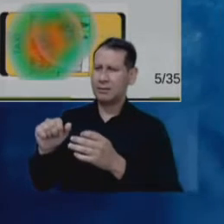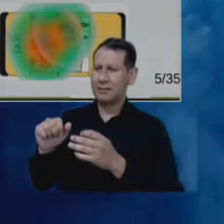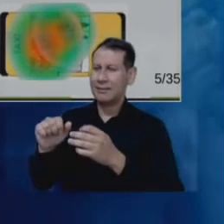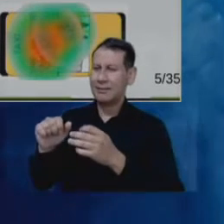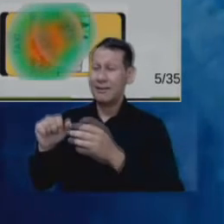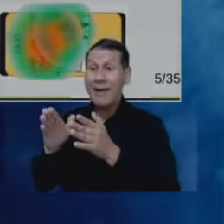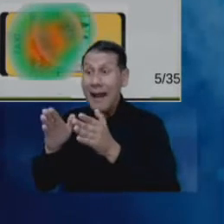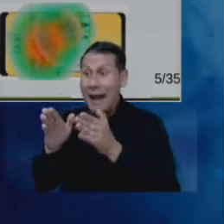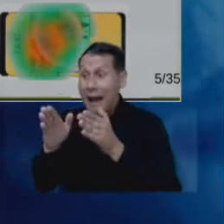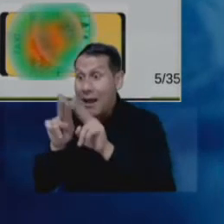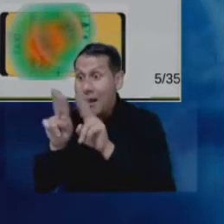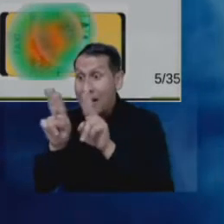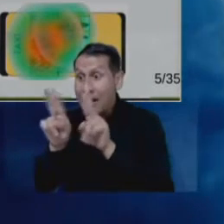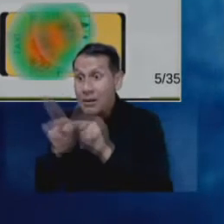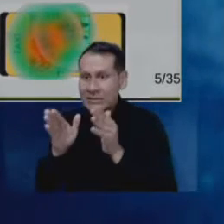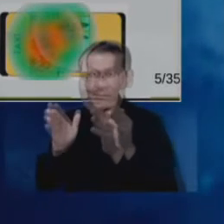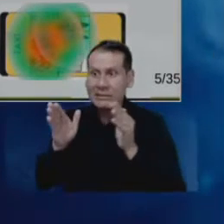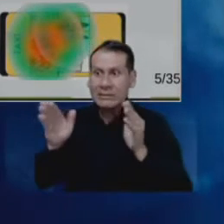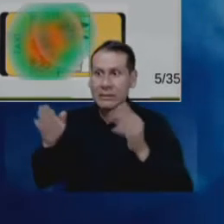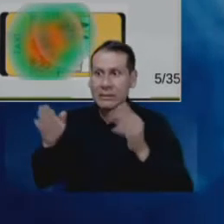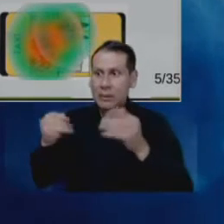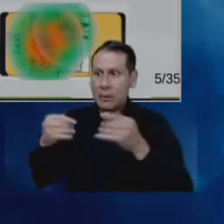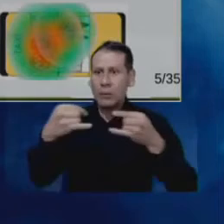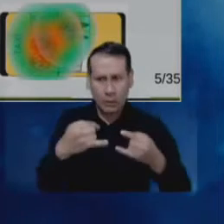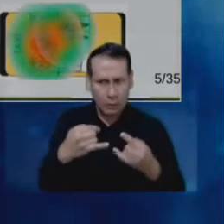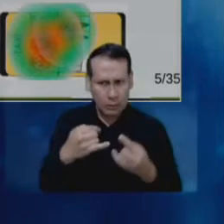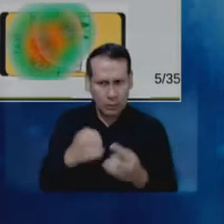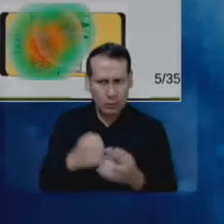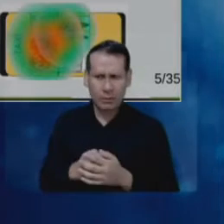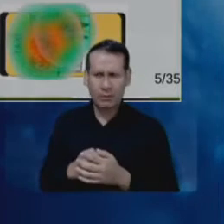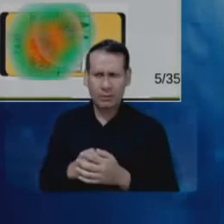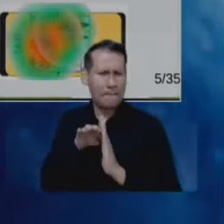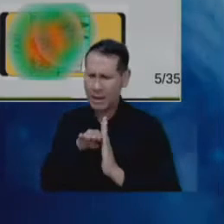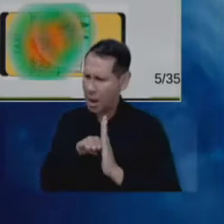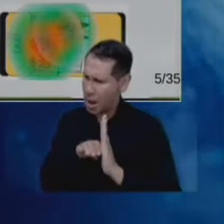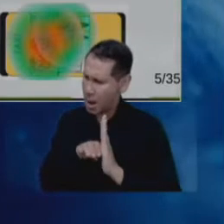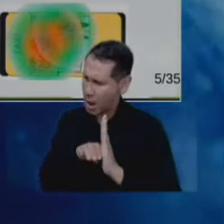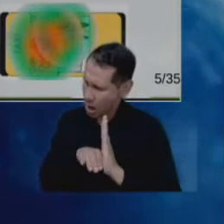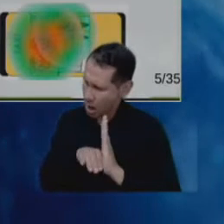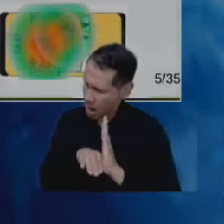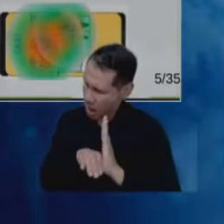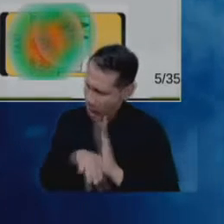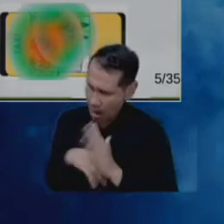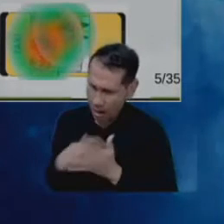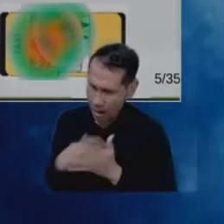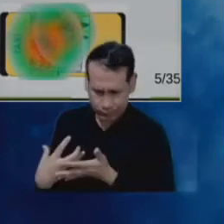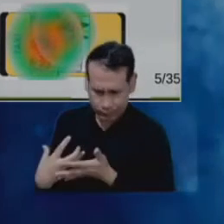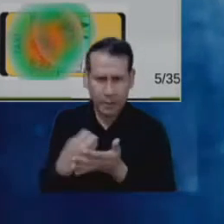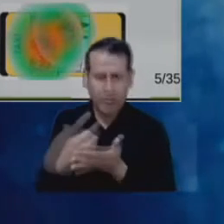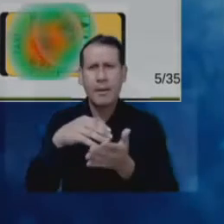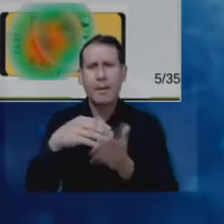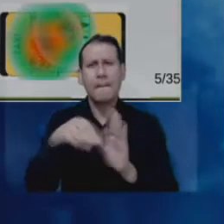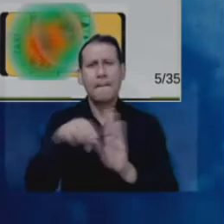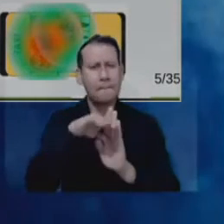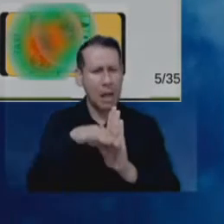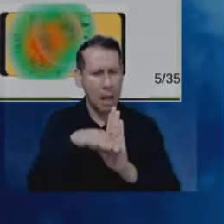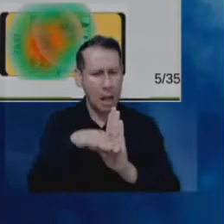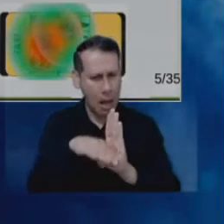demás. Y estos parámetros son muy importantes luego para hacer su análisis. Es importante también